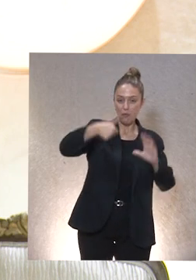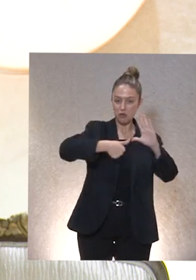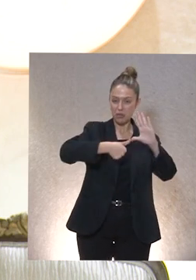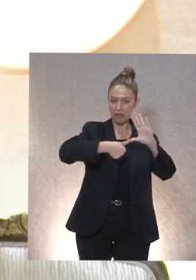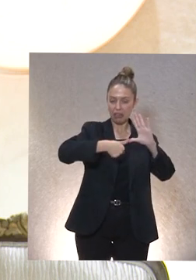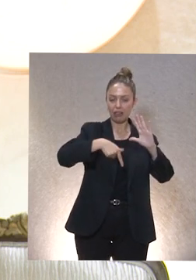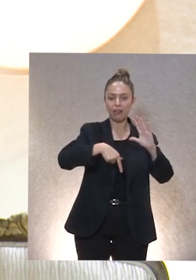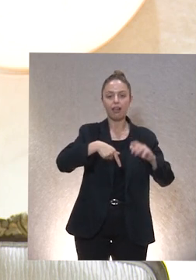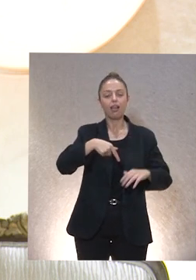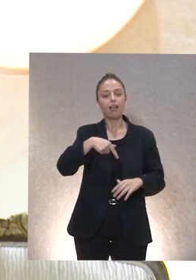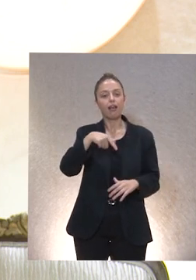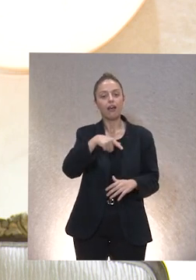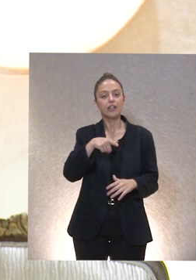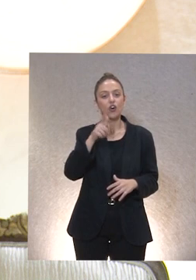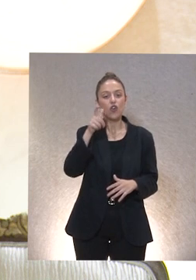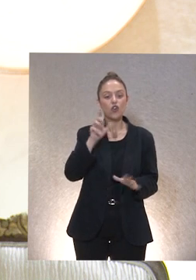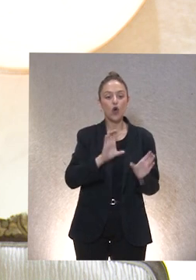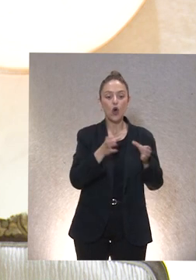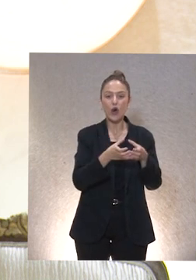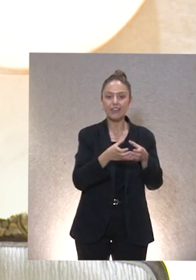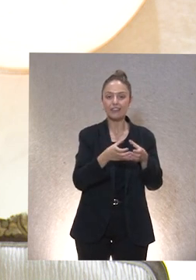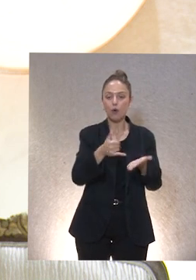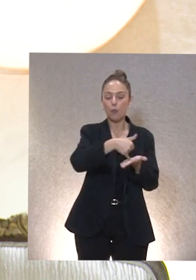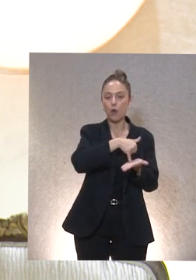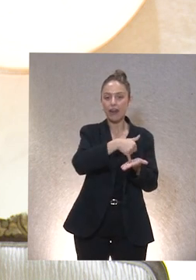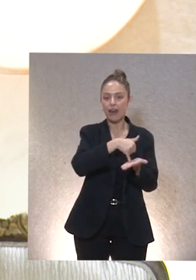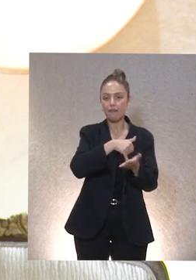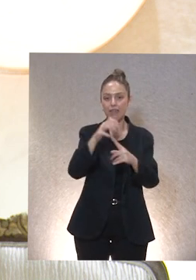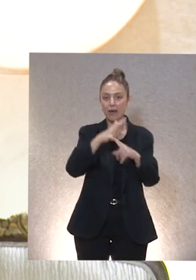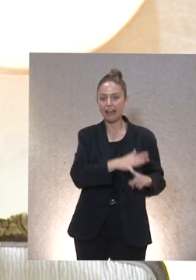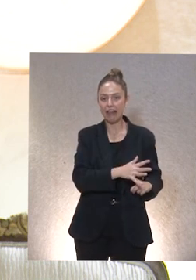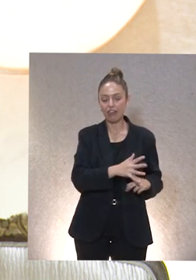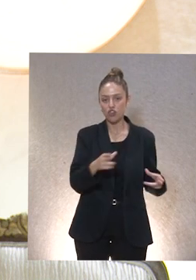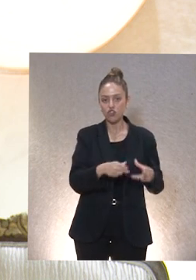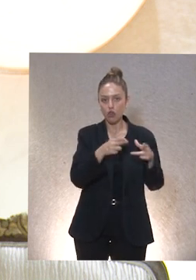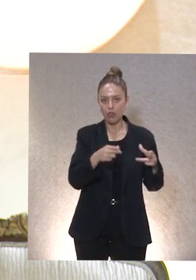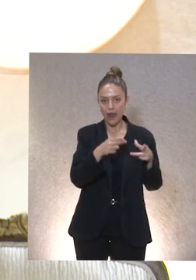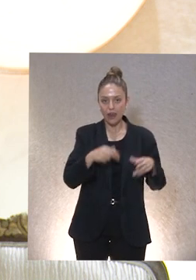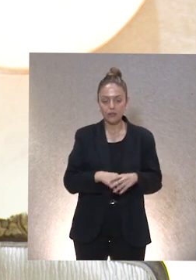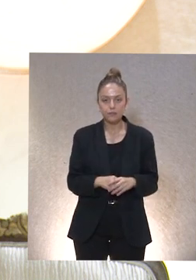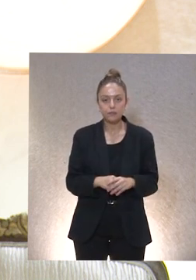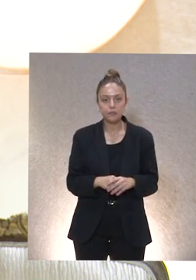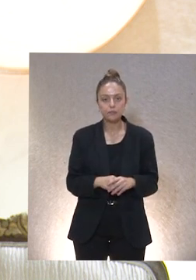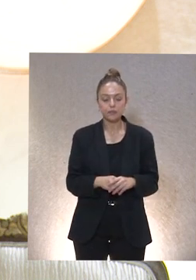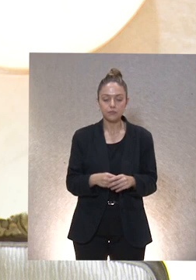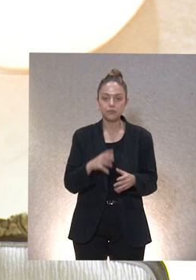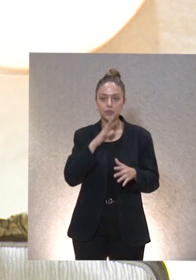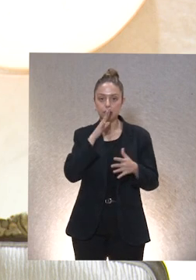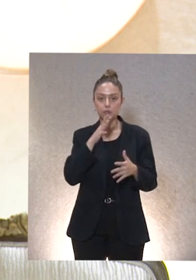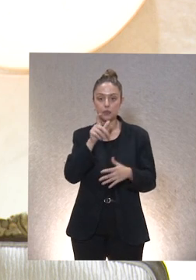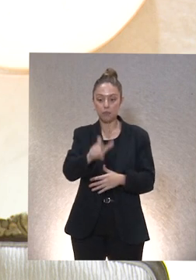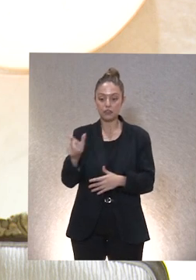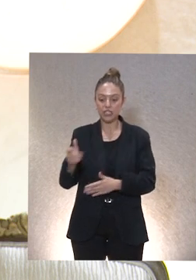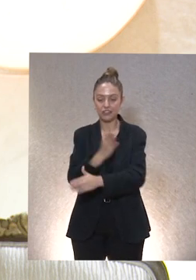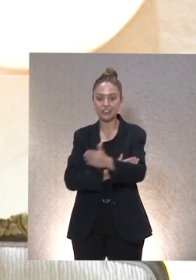y con colectivos en grave riesgo de marginación social, como es un poco lo que le hace estar con nosotros, con personas